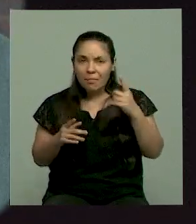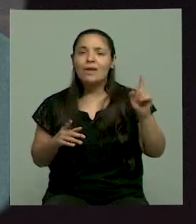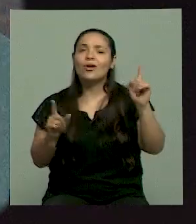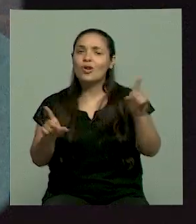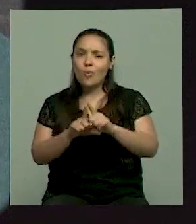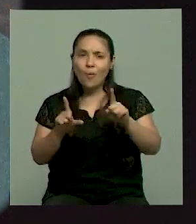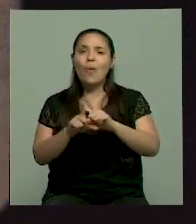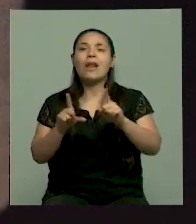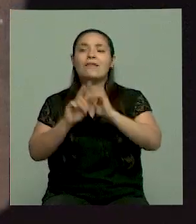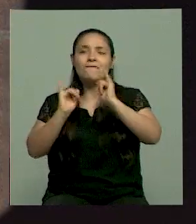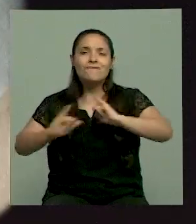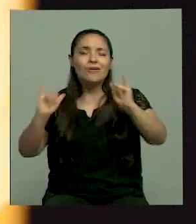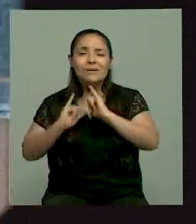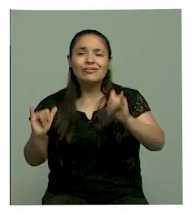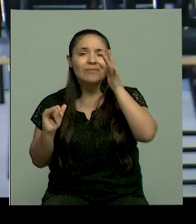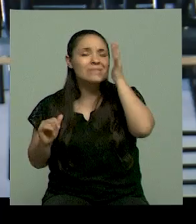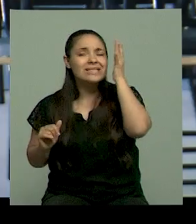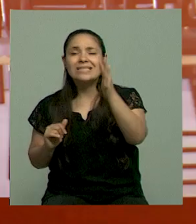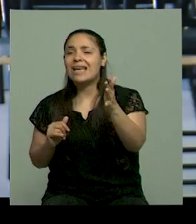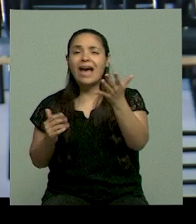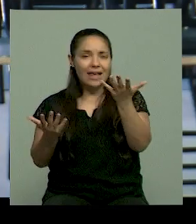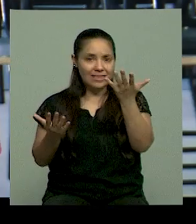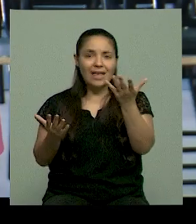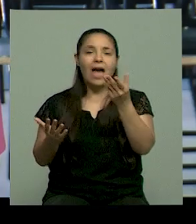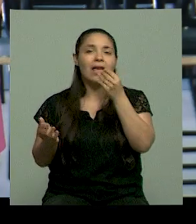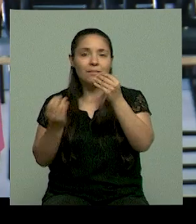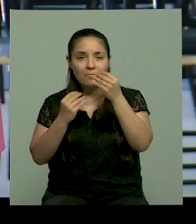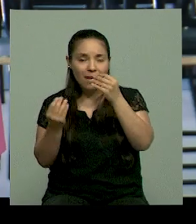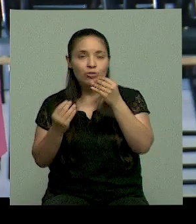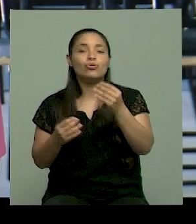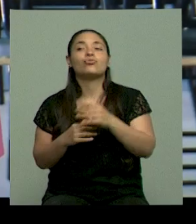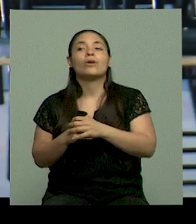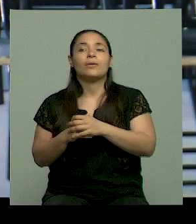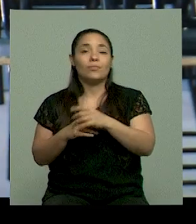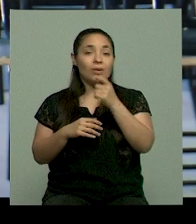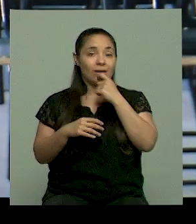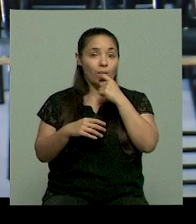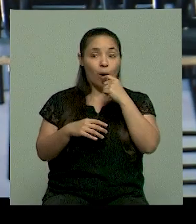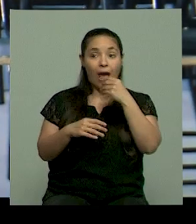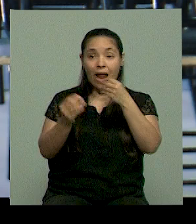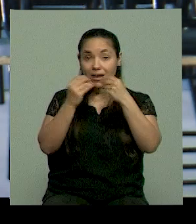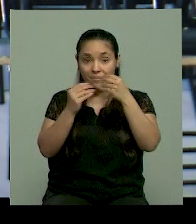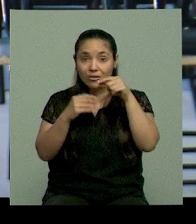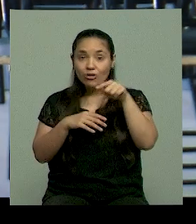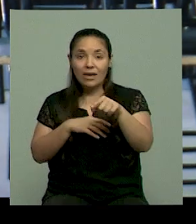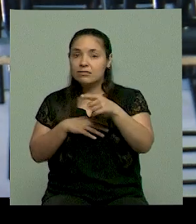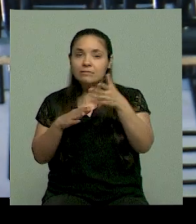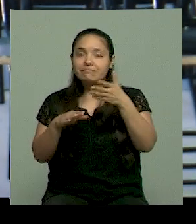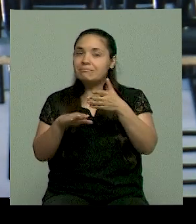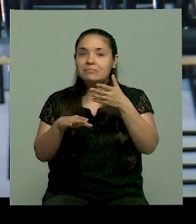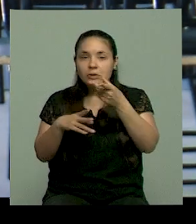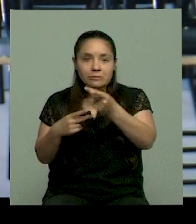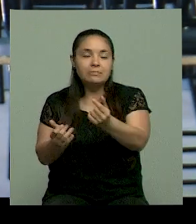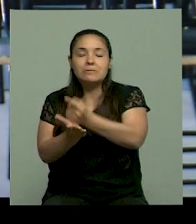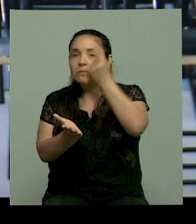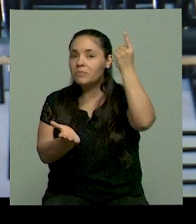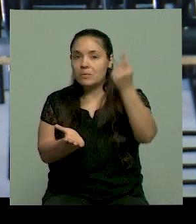los productos industrializados. Cuando vos me hablás de ese tipo de alimentos, a veces son inaccesibles, muchos de